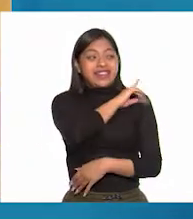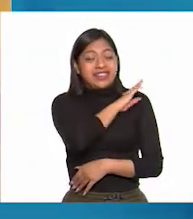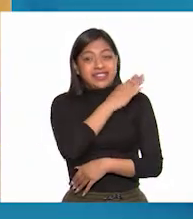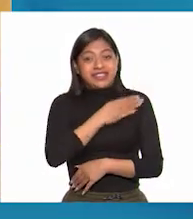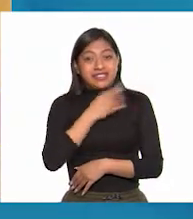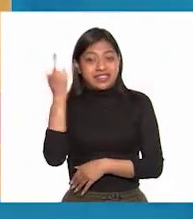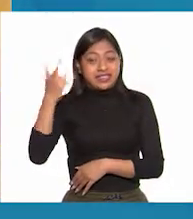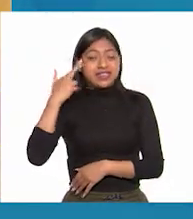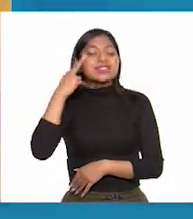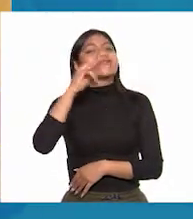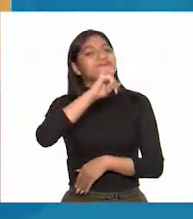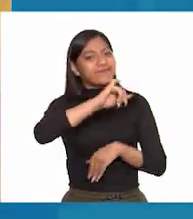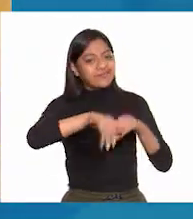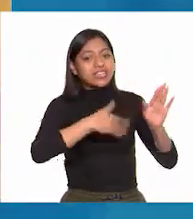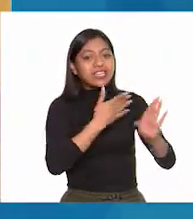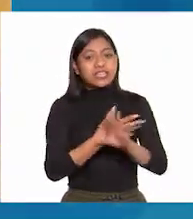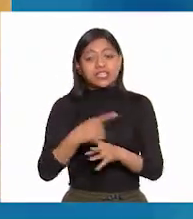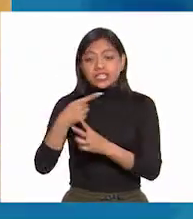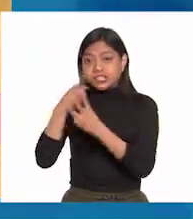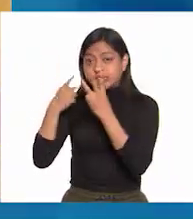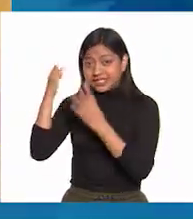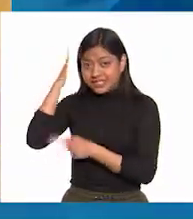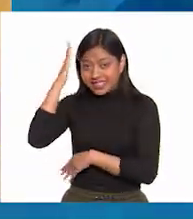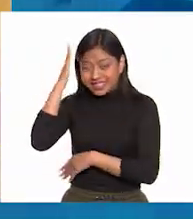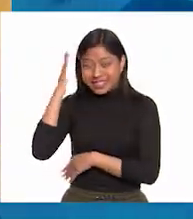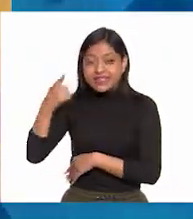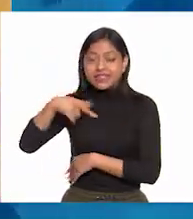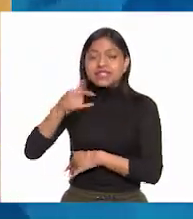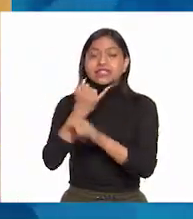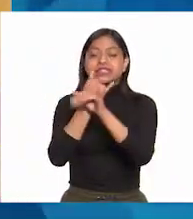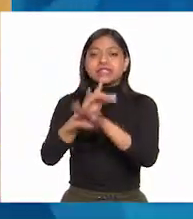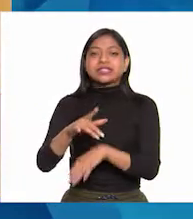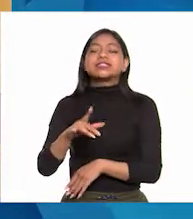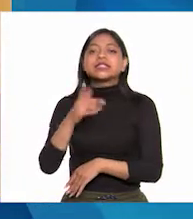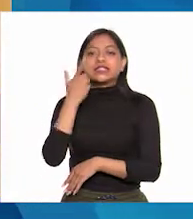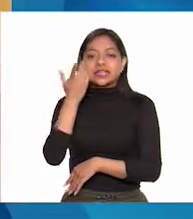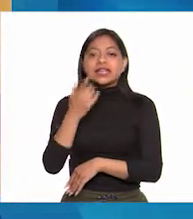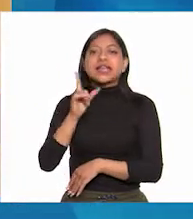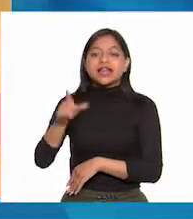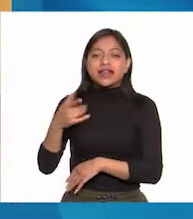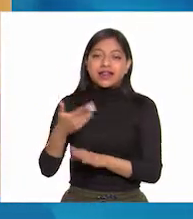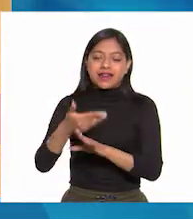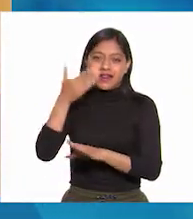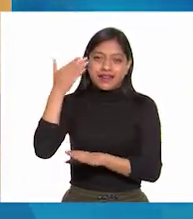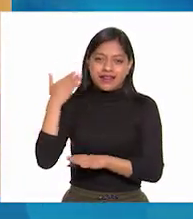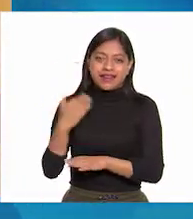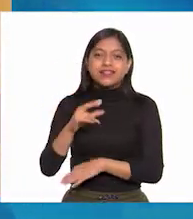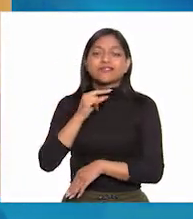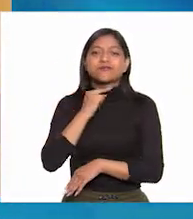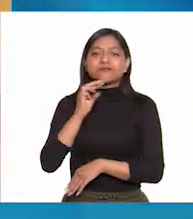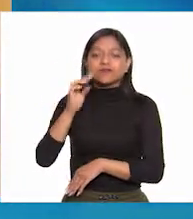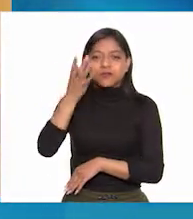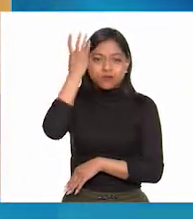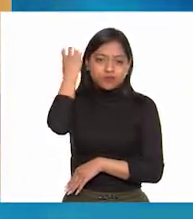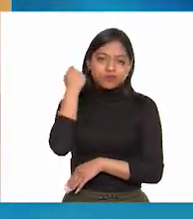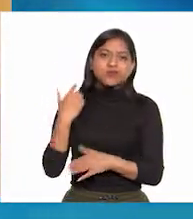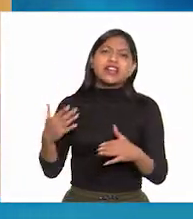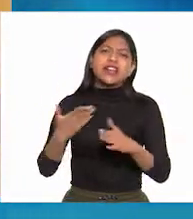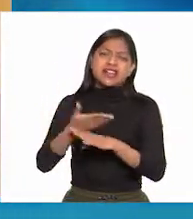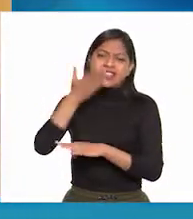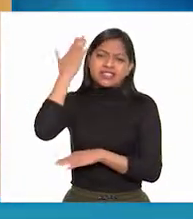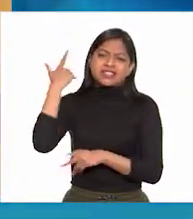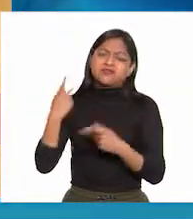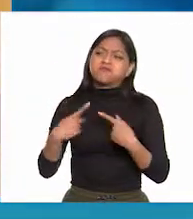A la muerte de estos líderes, surgió como caudillo el cura Morelos, antiguo arriero familiarizado con gentes y